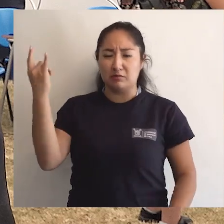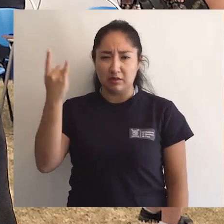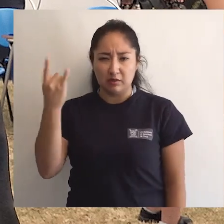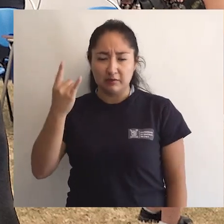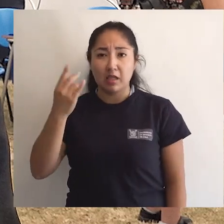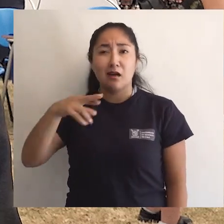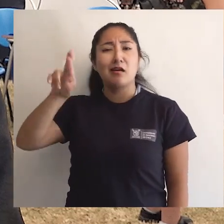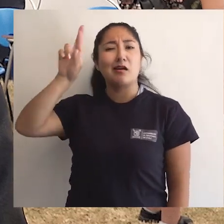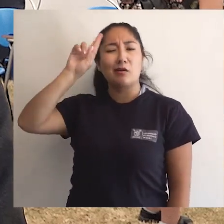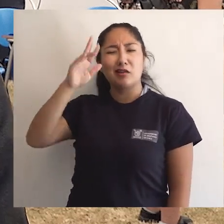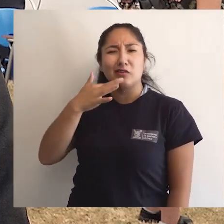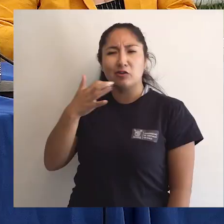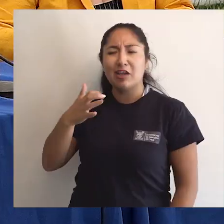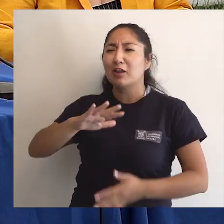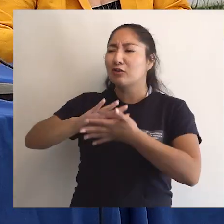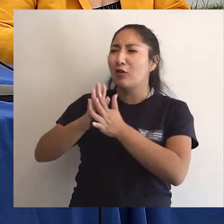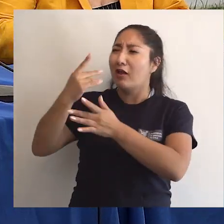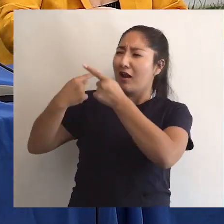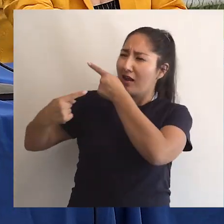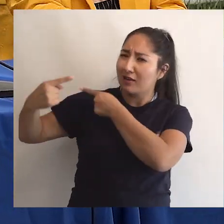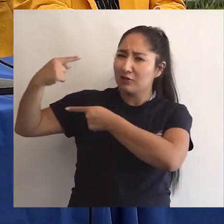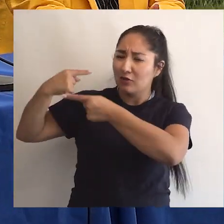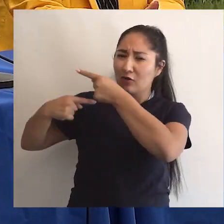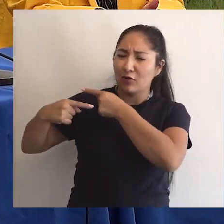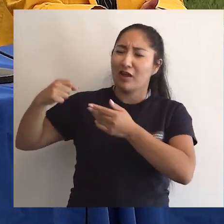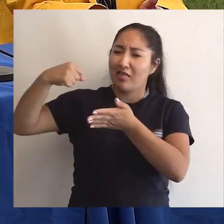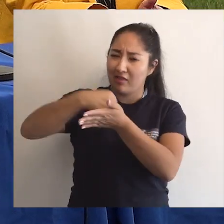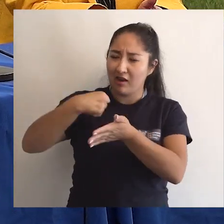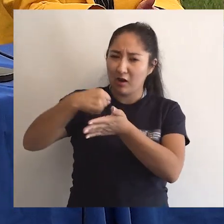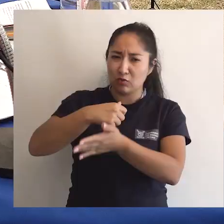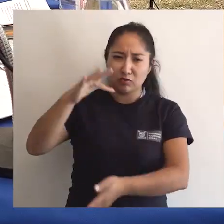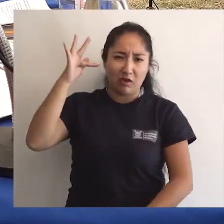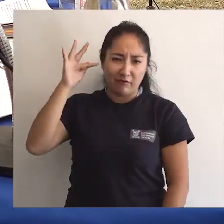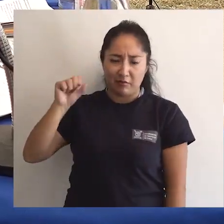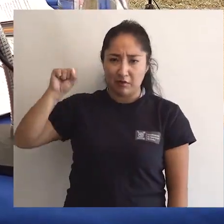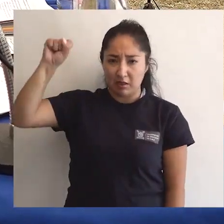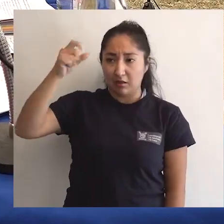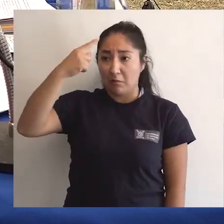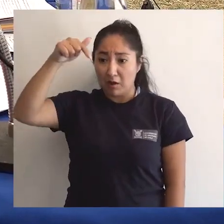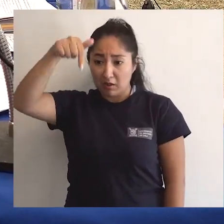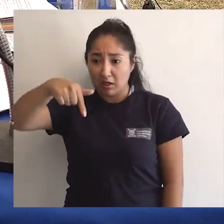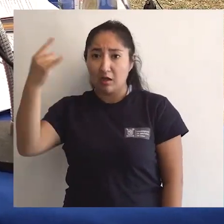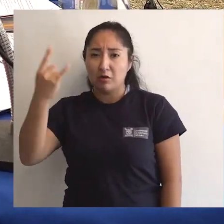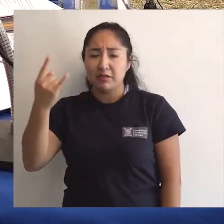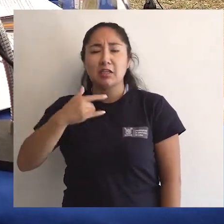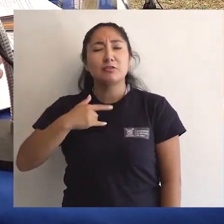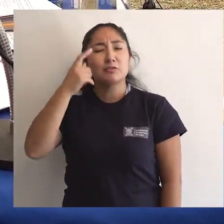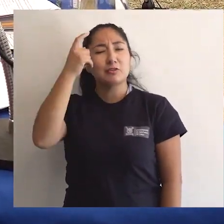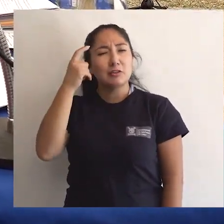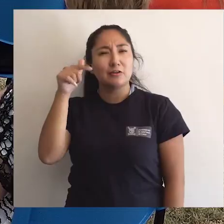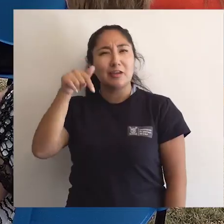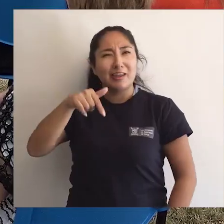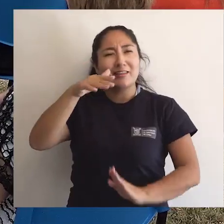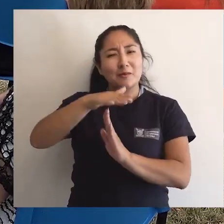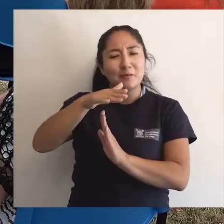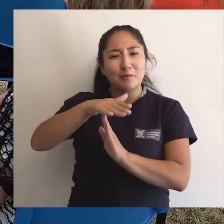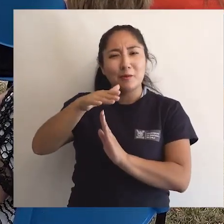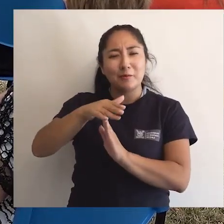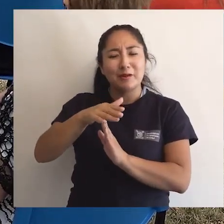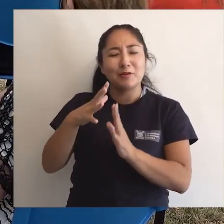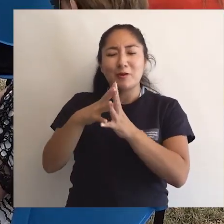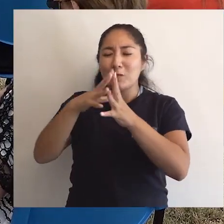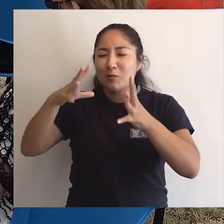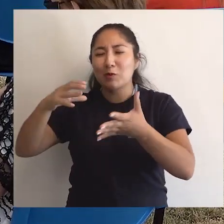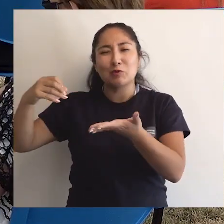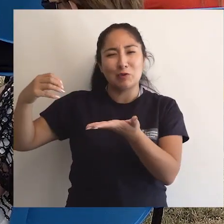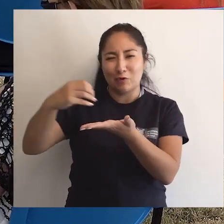parte de la universidad, recordando digamos todo lo que fue la historia, lo que sea la historia de la lucha feminista. Pero para la universidad yo diría que ha también un momento como